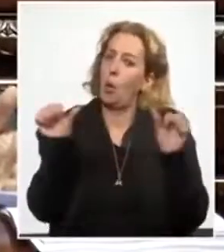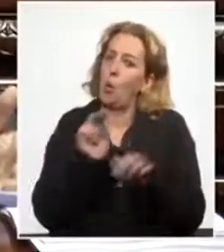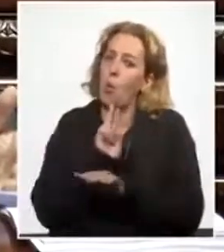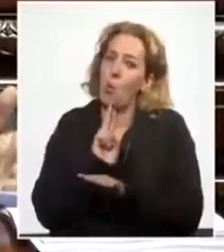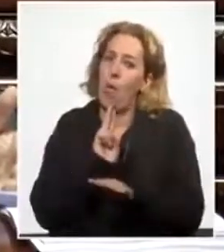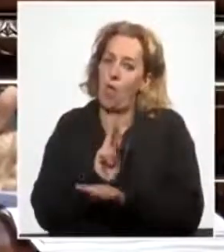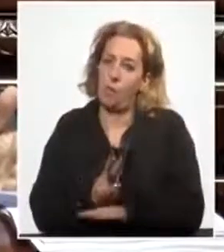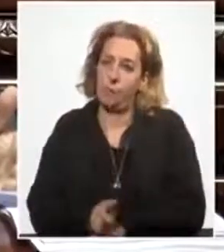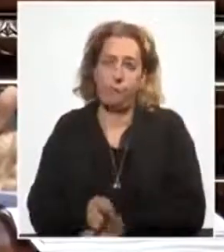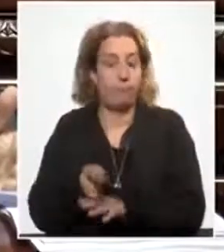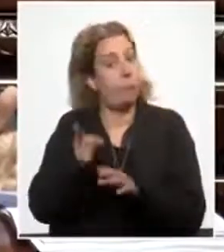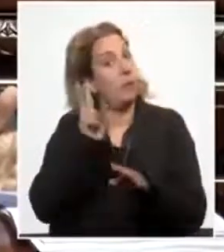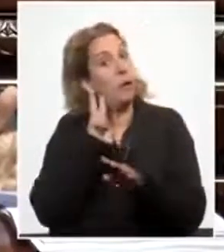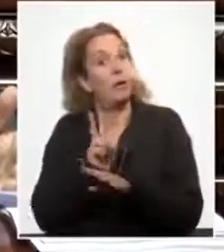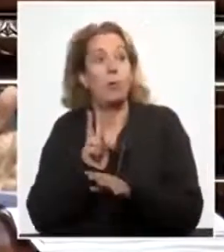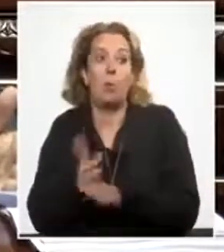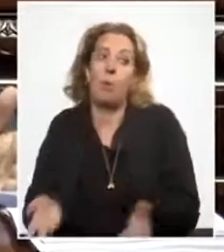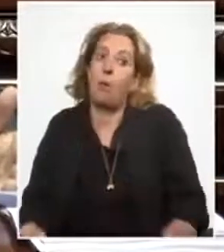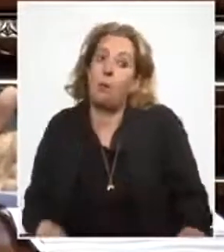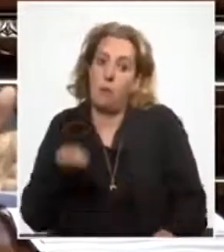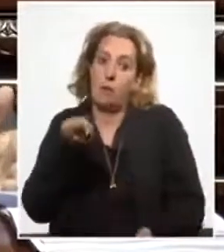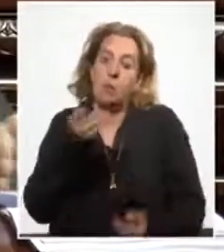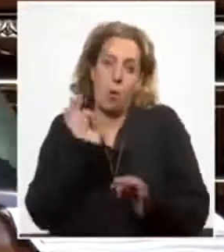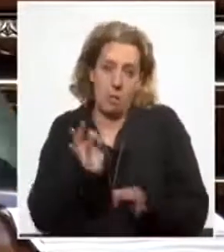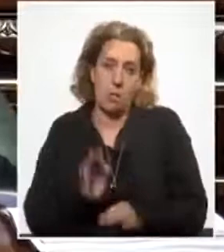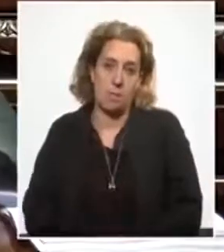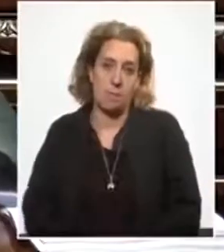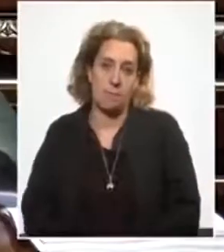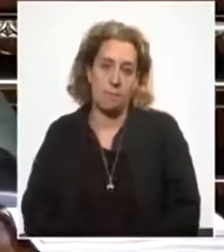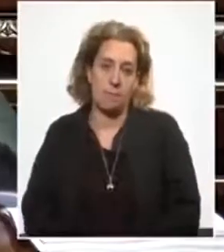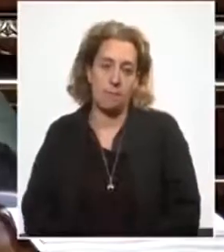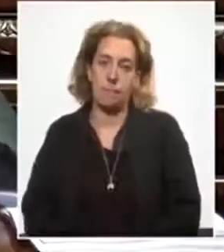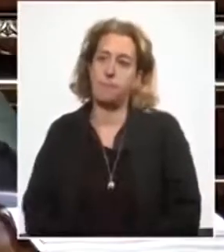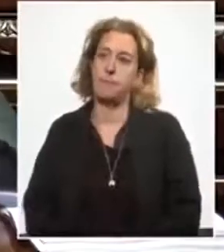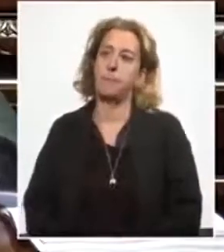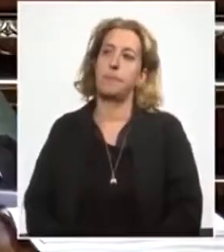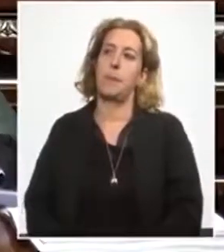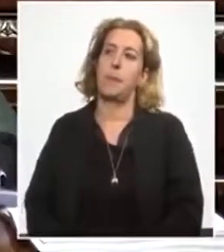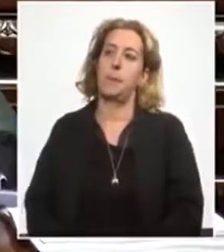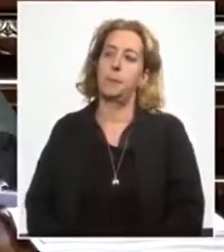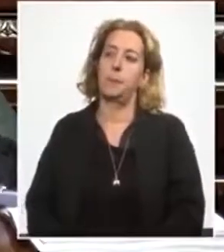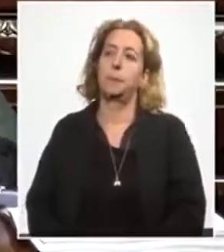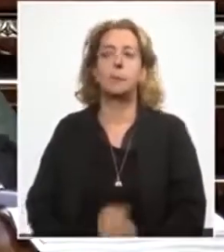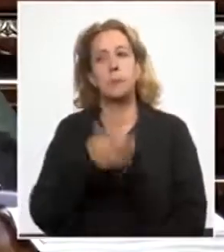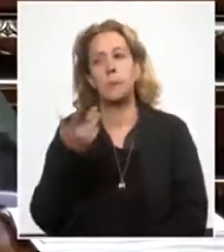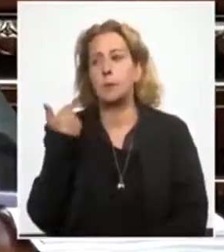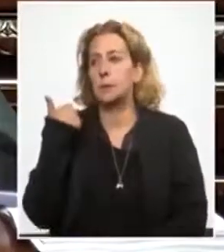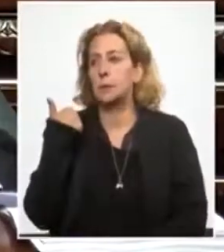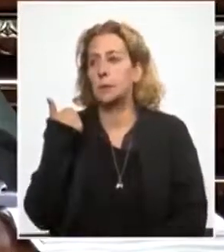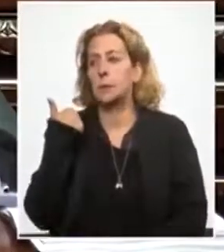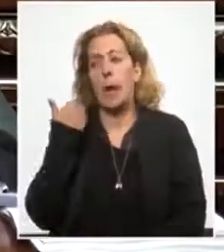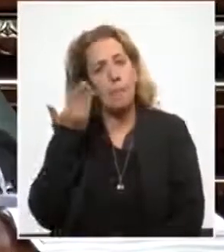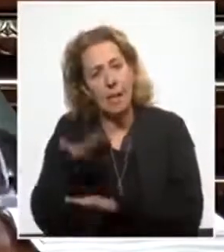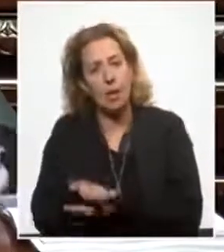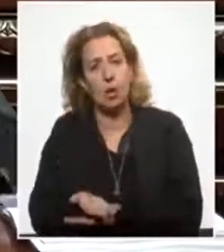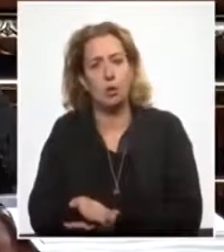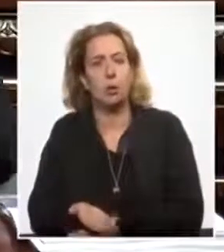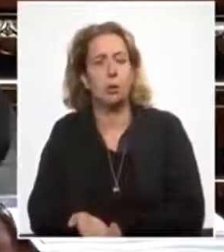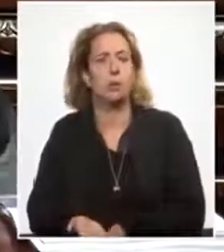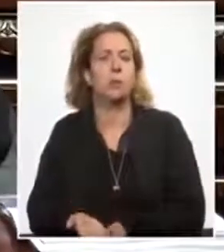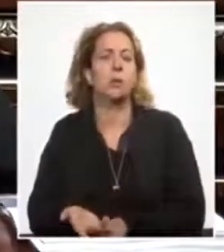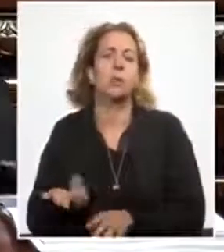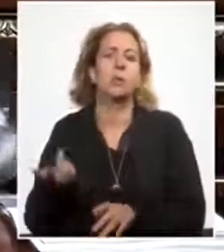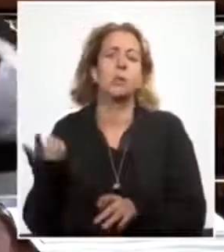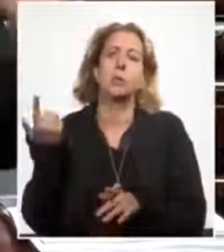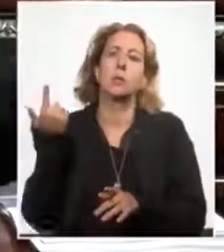pero estaremos velando para que eso sea así. Entonces, es un apelo, es un apelo